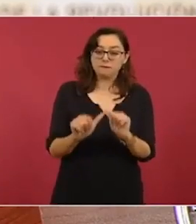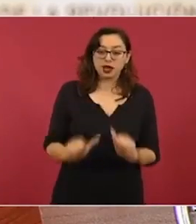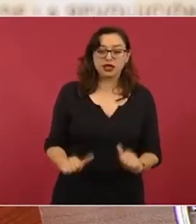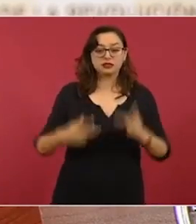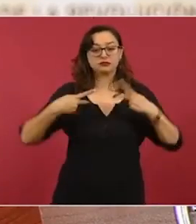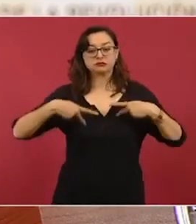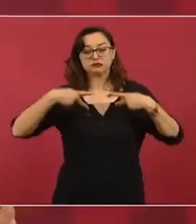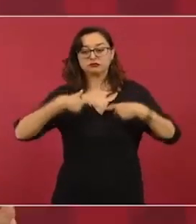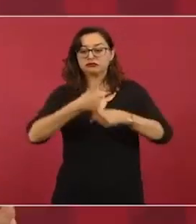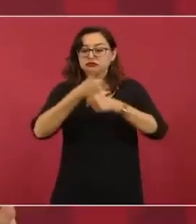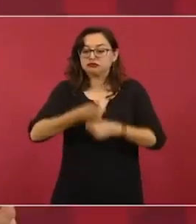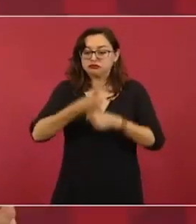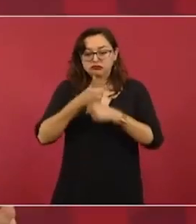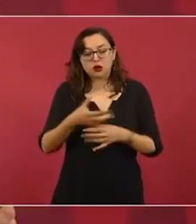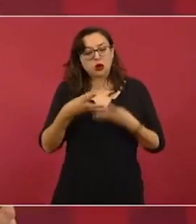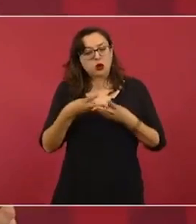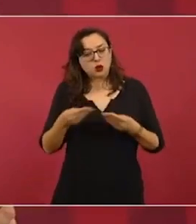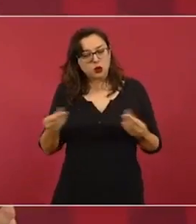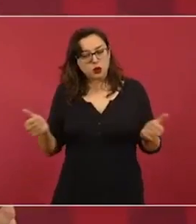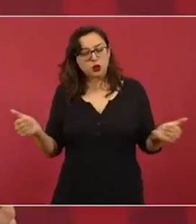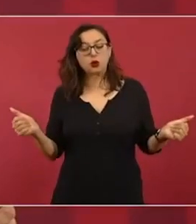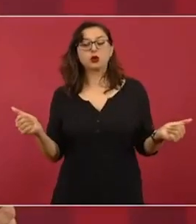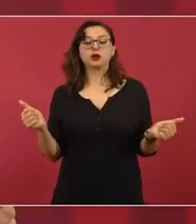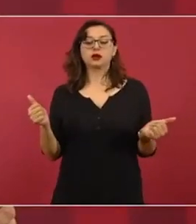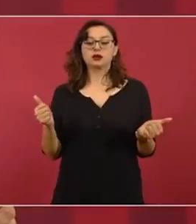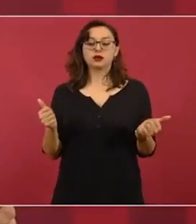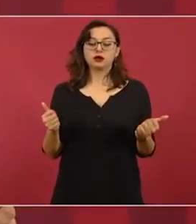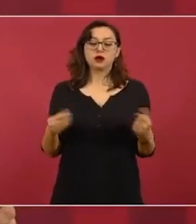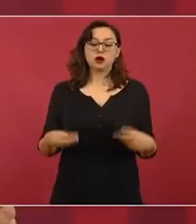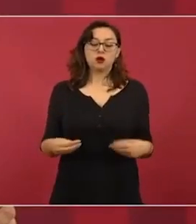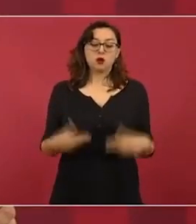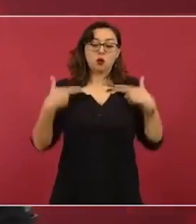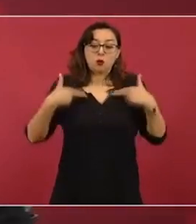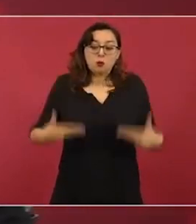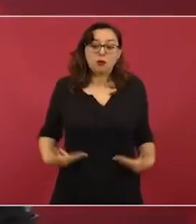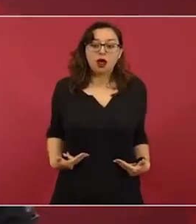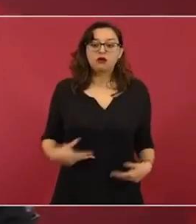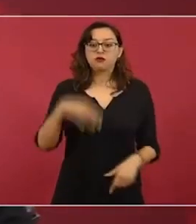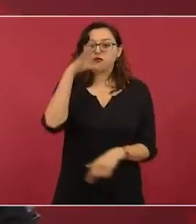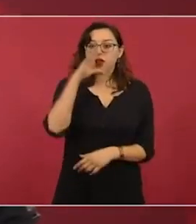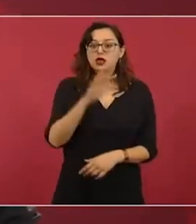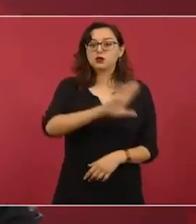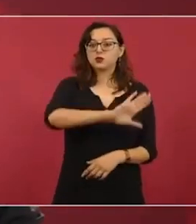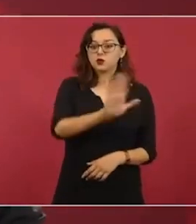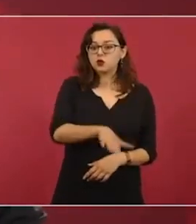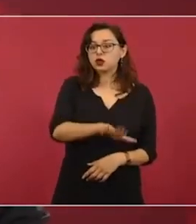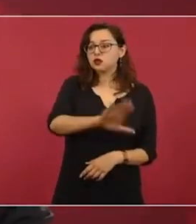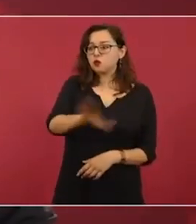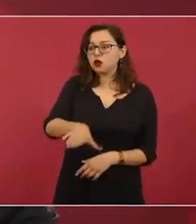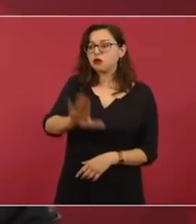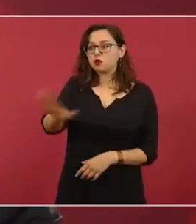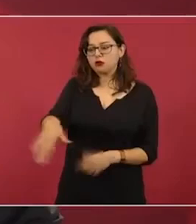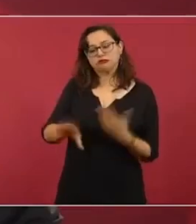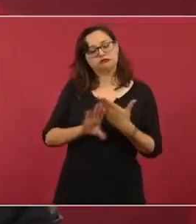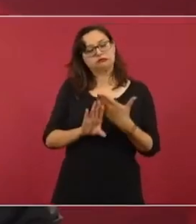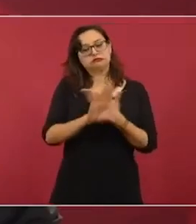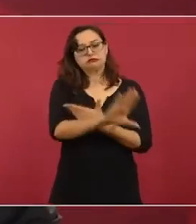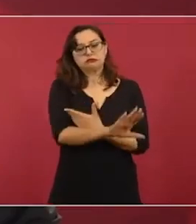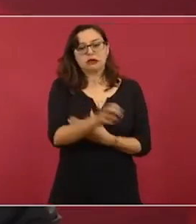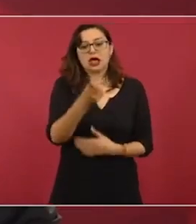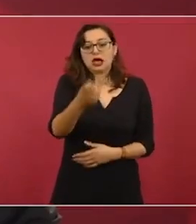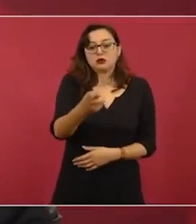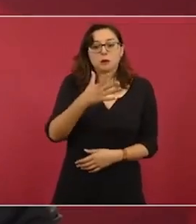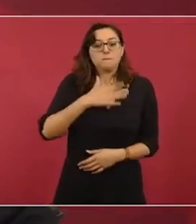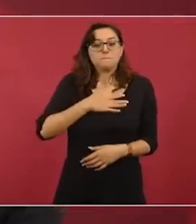que no se pierdan vidas humanas. Esto es lo que deseo